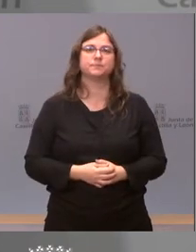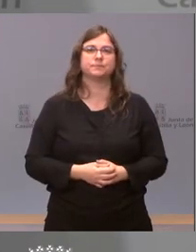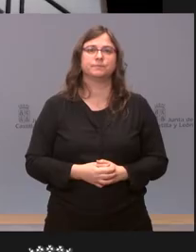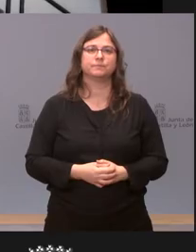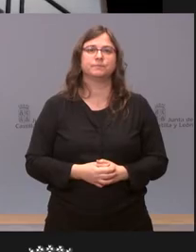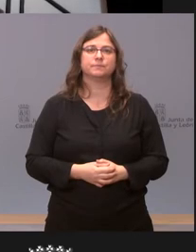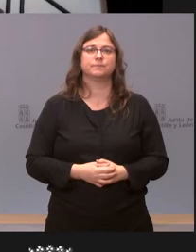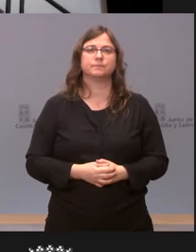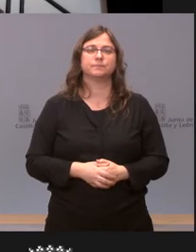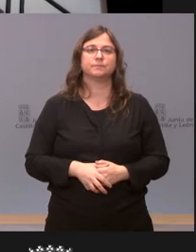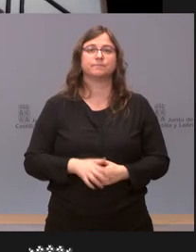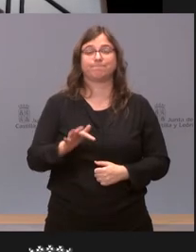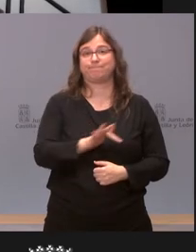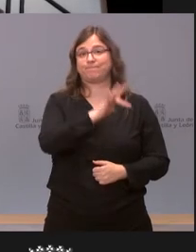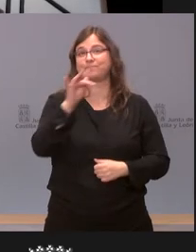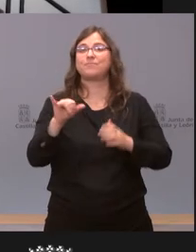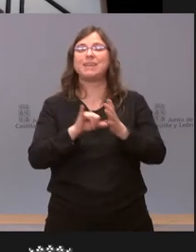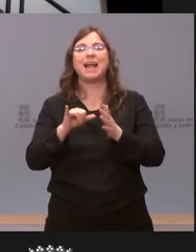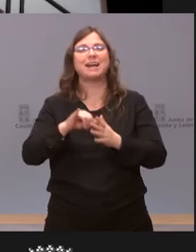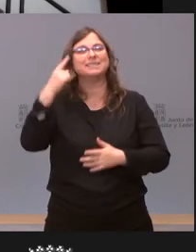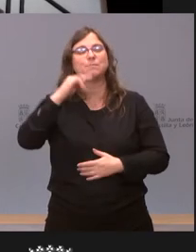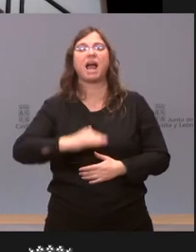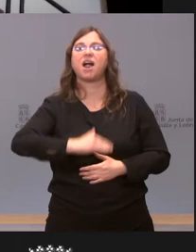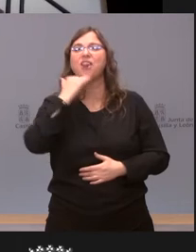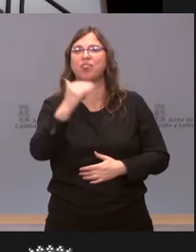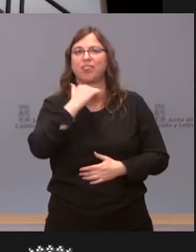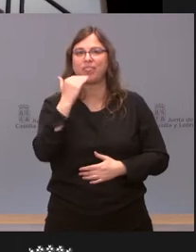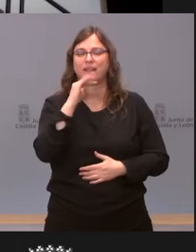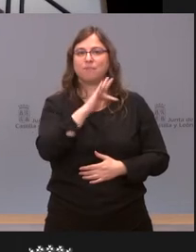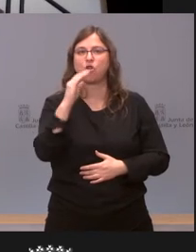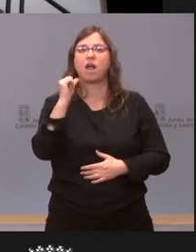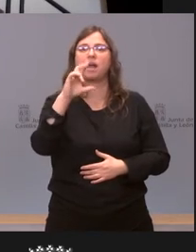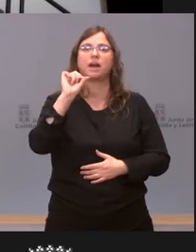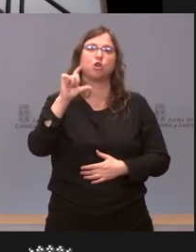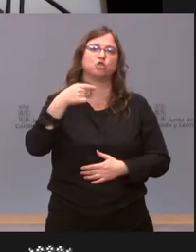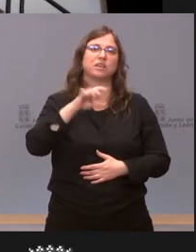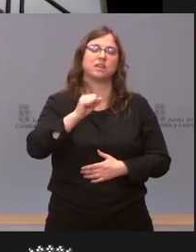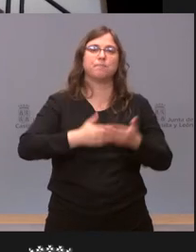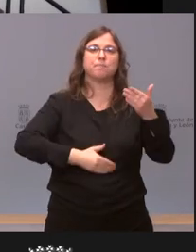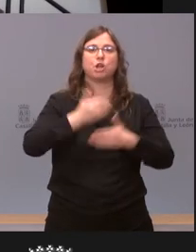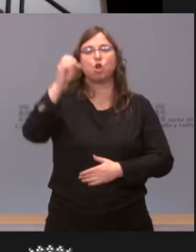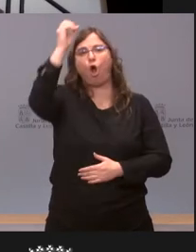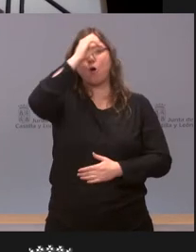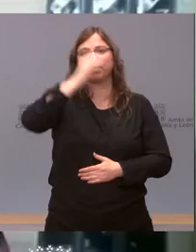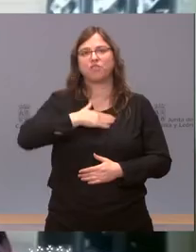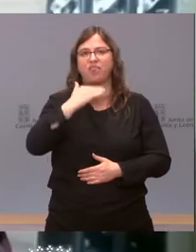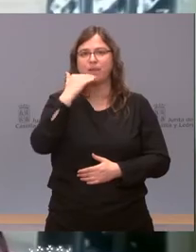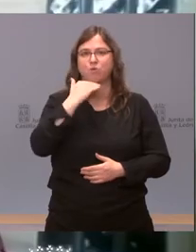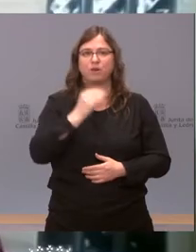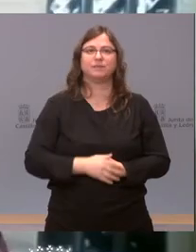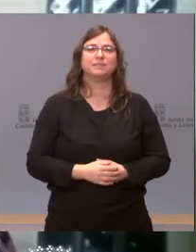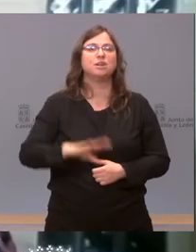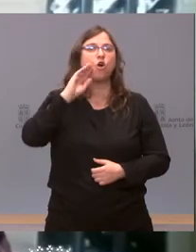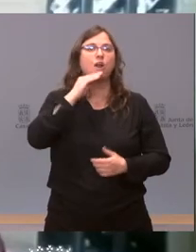No muy lejos de Belén y de Salamanca está Zamora y en ella Carlos Gil de La Opinión Carlos hola buenos días